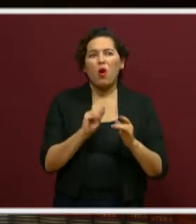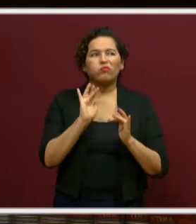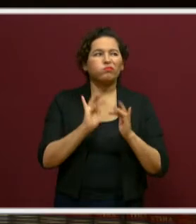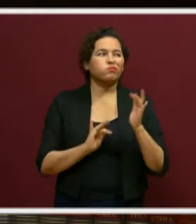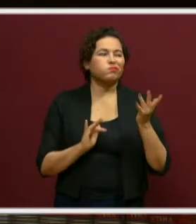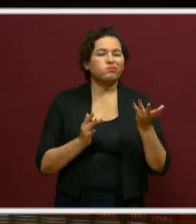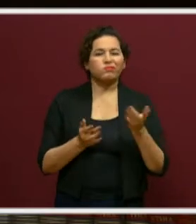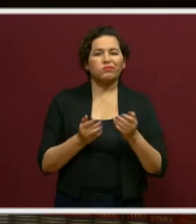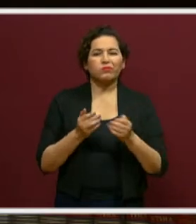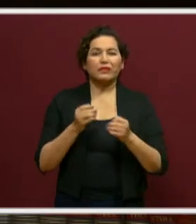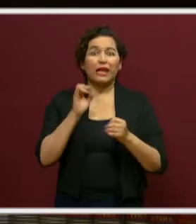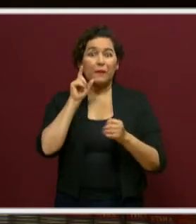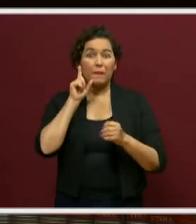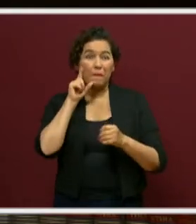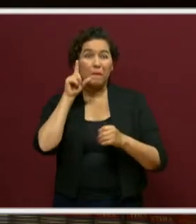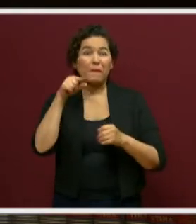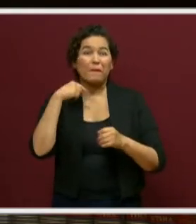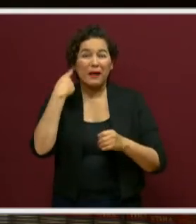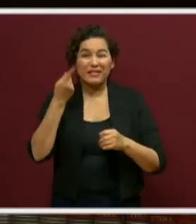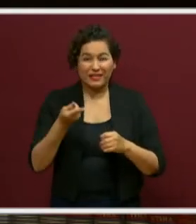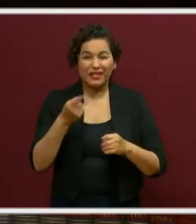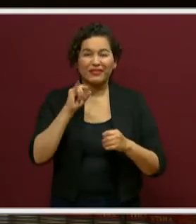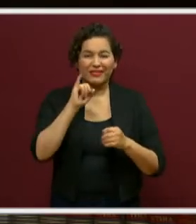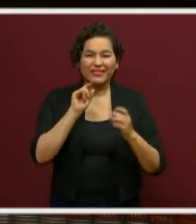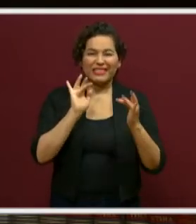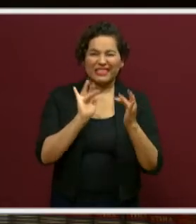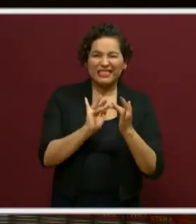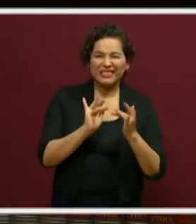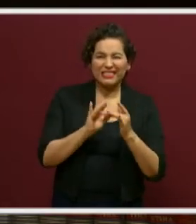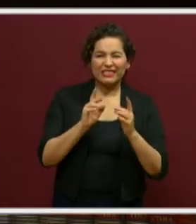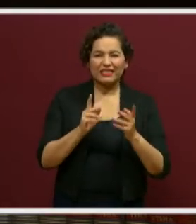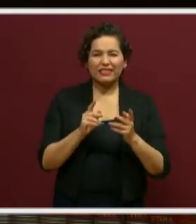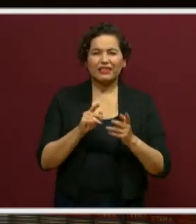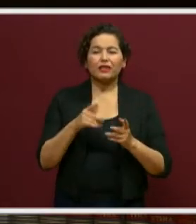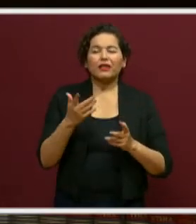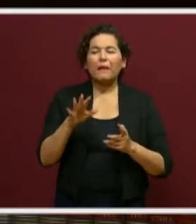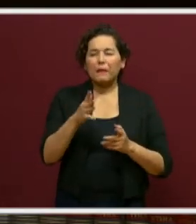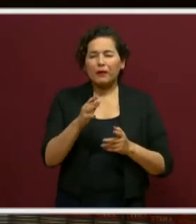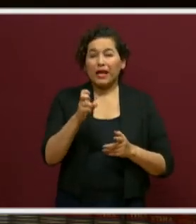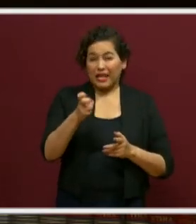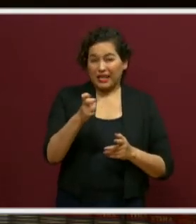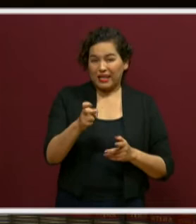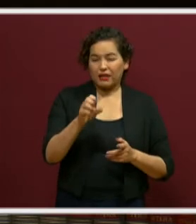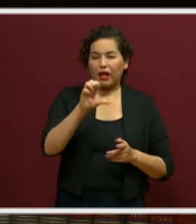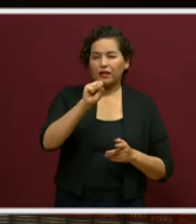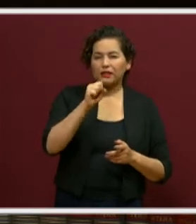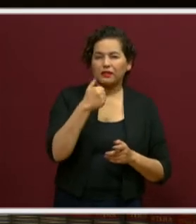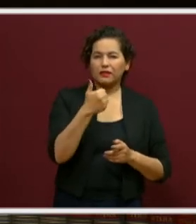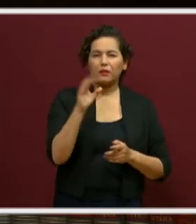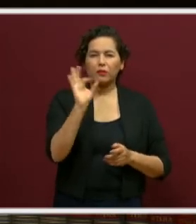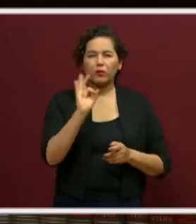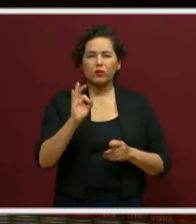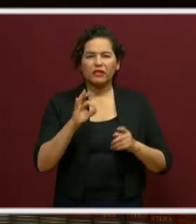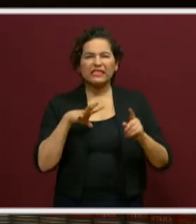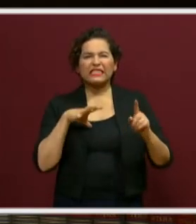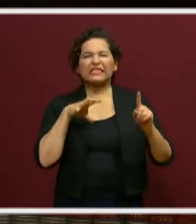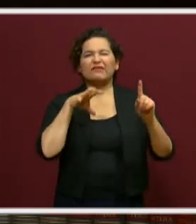considera que el 66% alcanzaron un desempeño